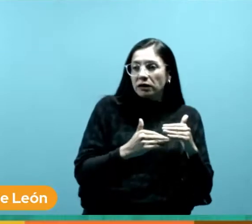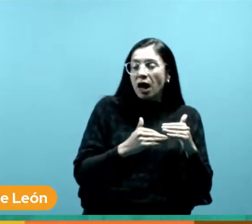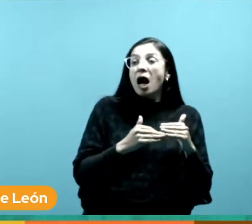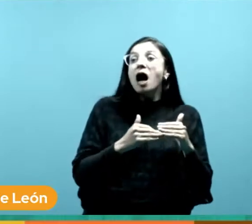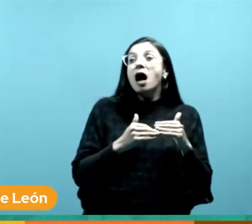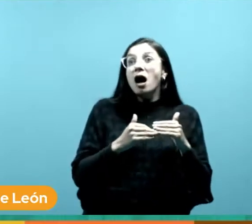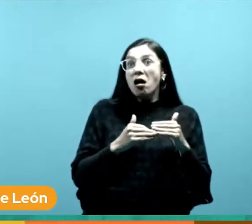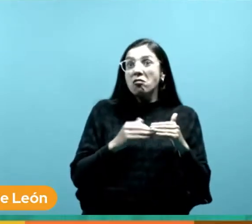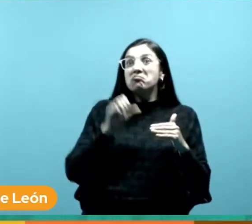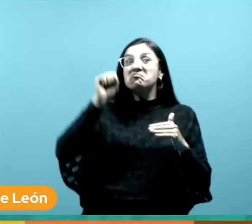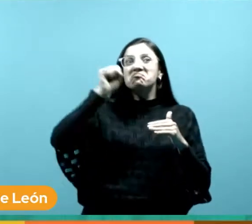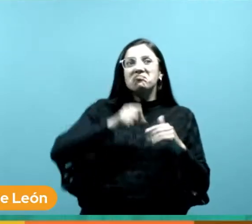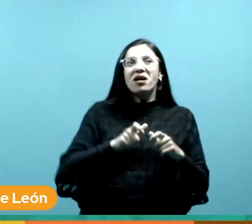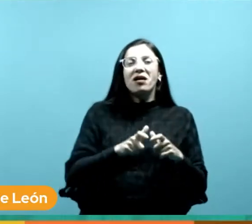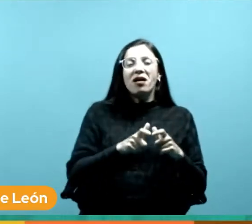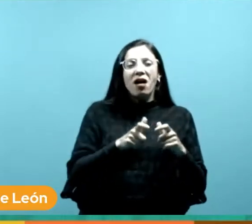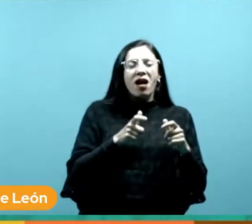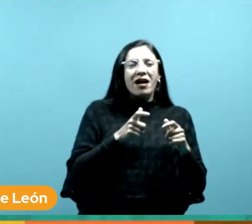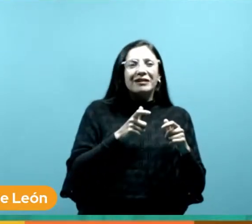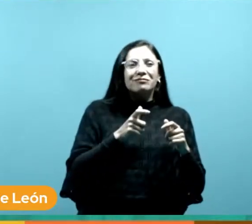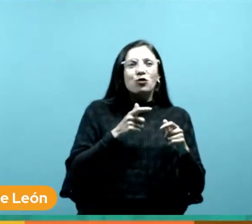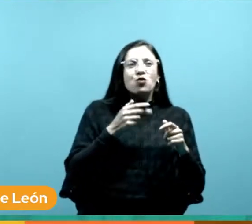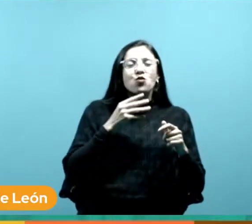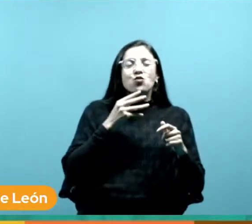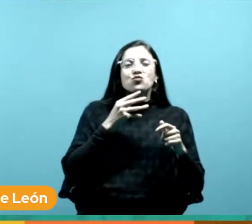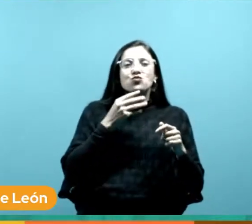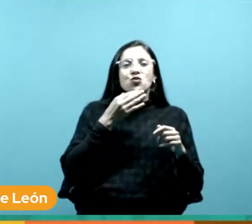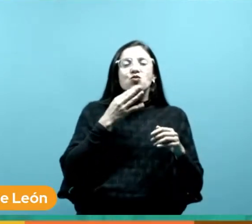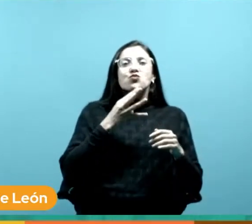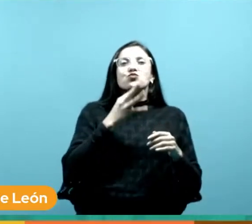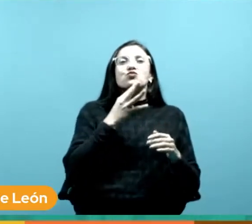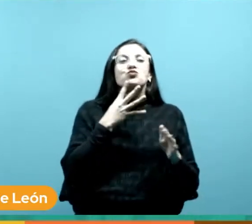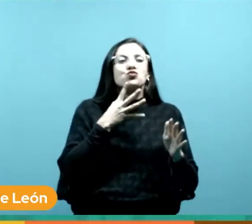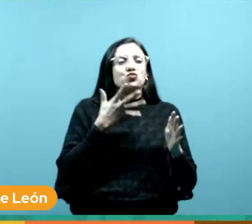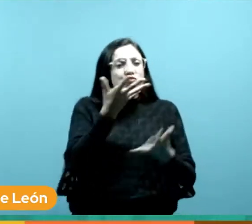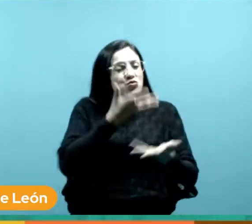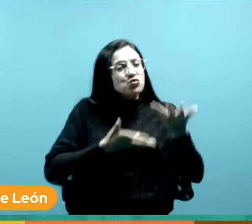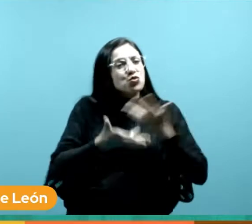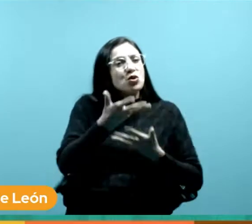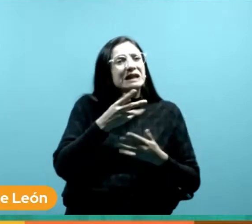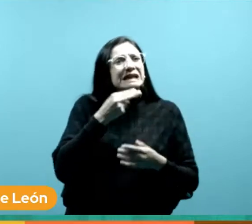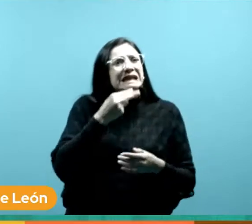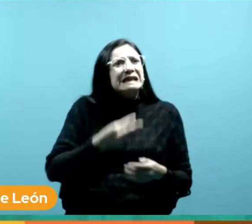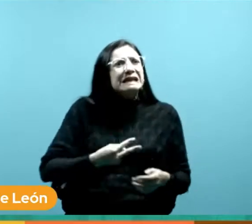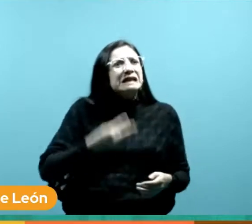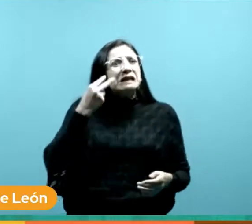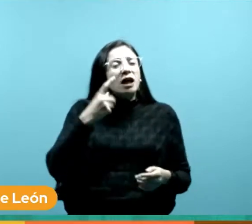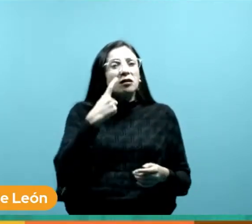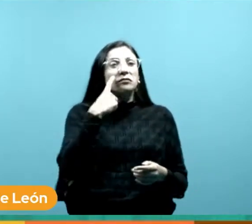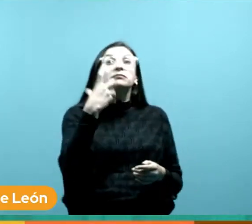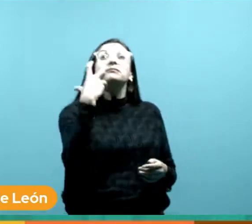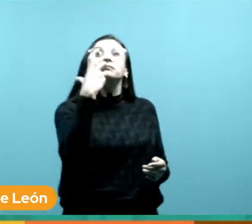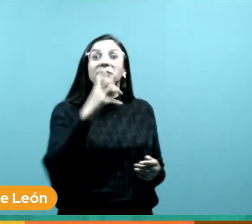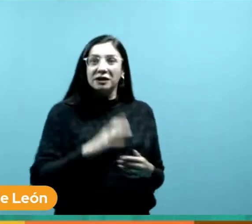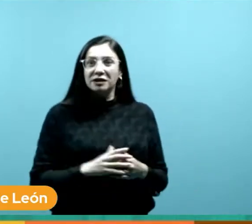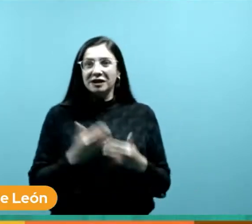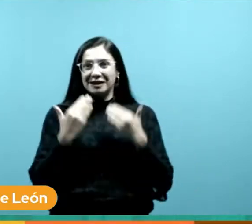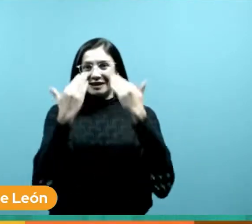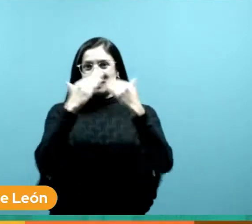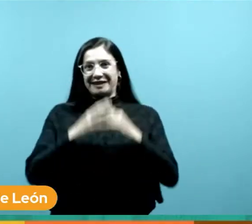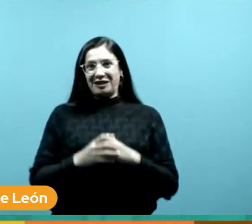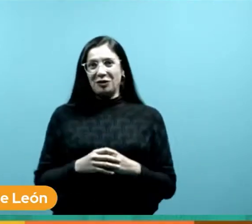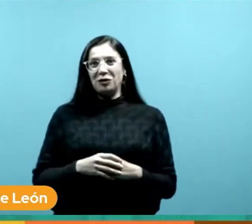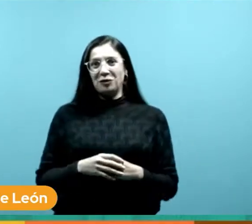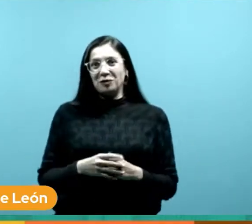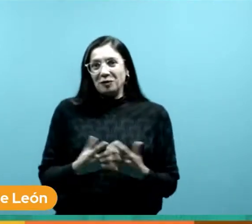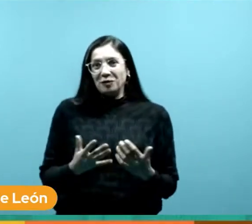acontecimientos ¿no? grandes eventos que habían sido silenzados se pueden desprender deducir inducir de esos datos del archivo